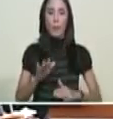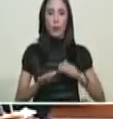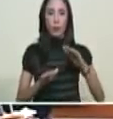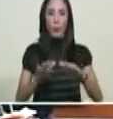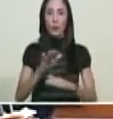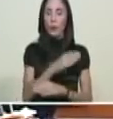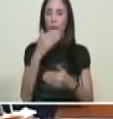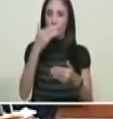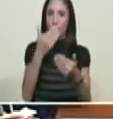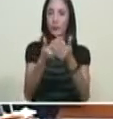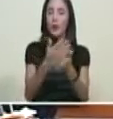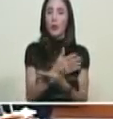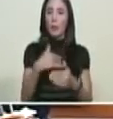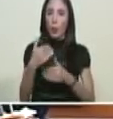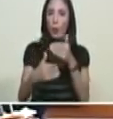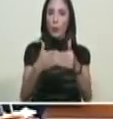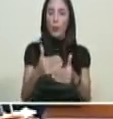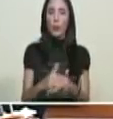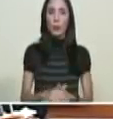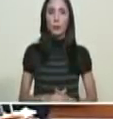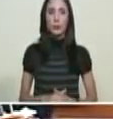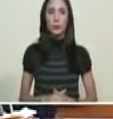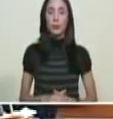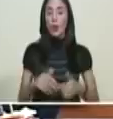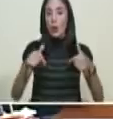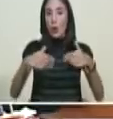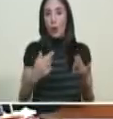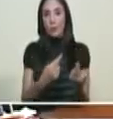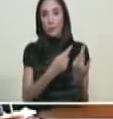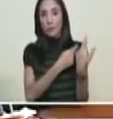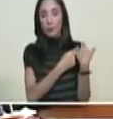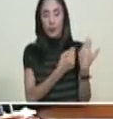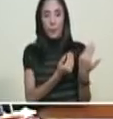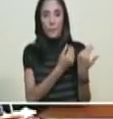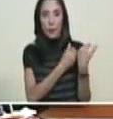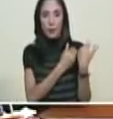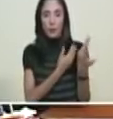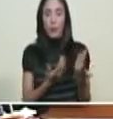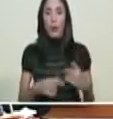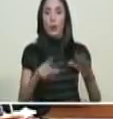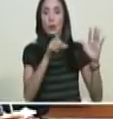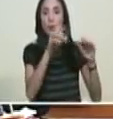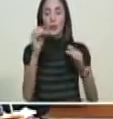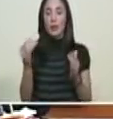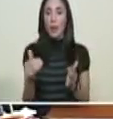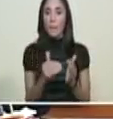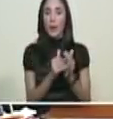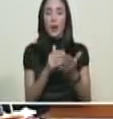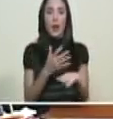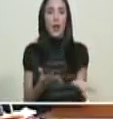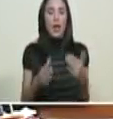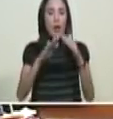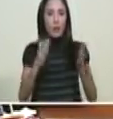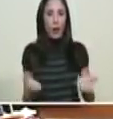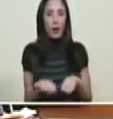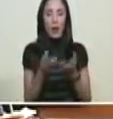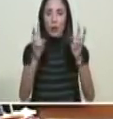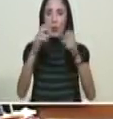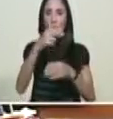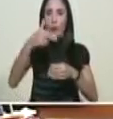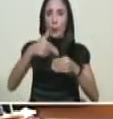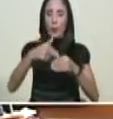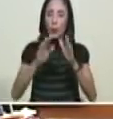hay que dar hacia adelante. Así que hoy estamos comprometiéndonos en elevar más de 600.000 barriles nuevos